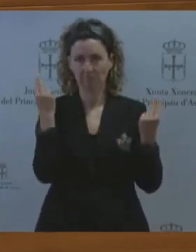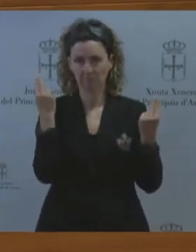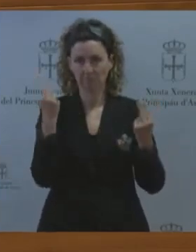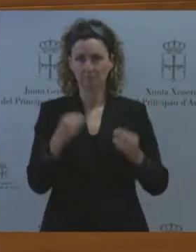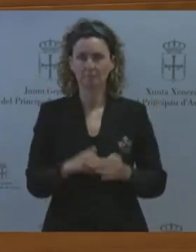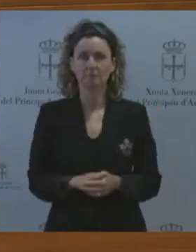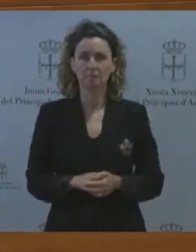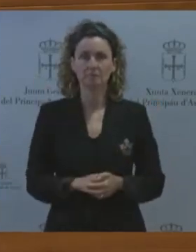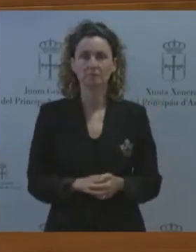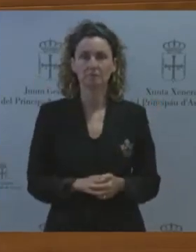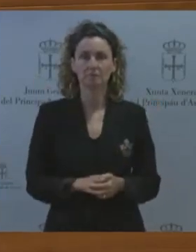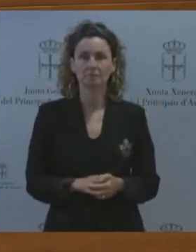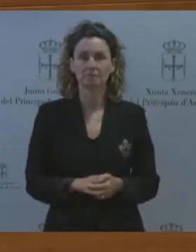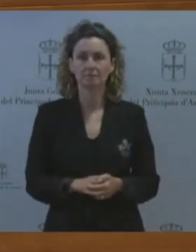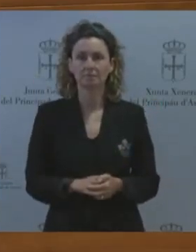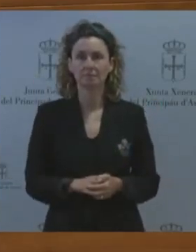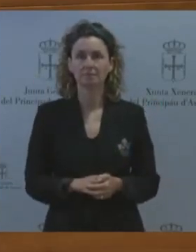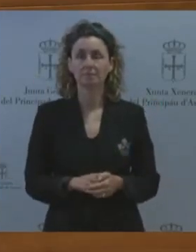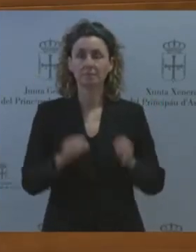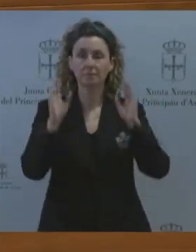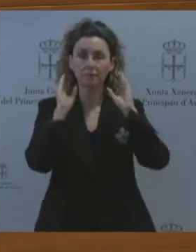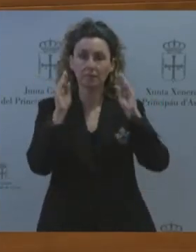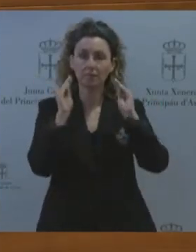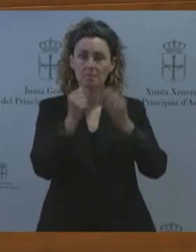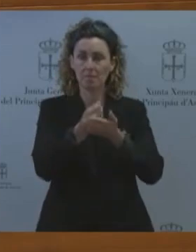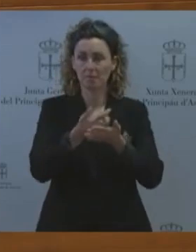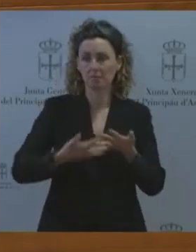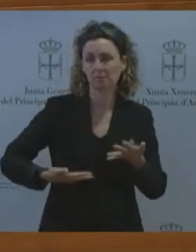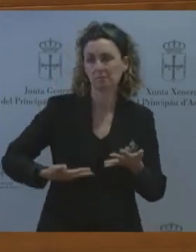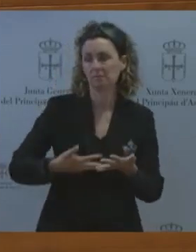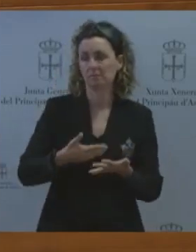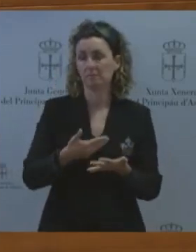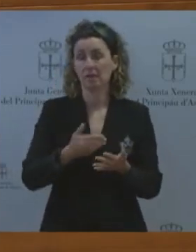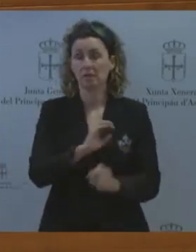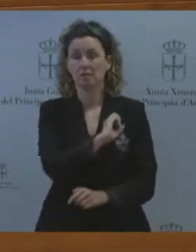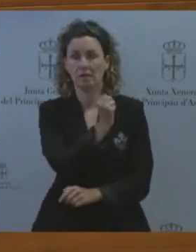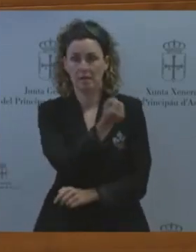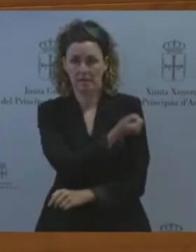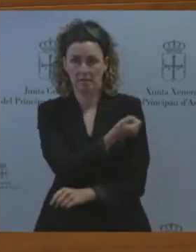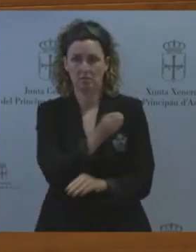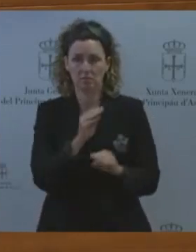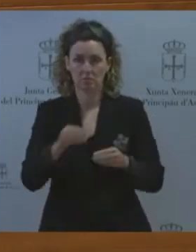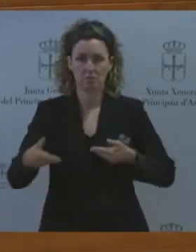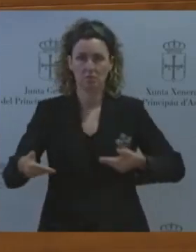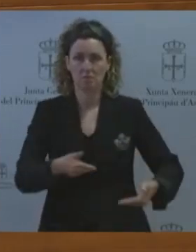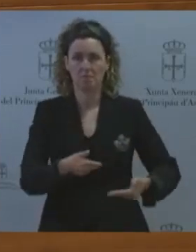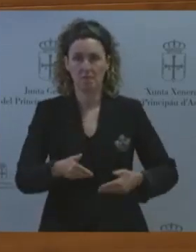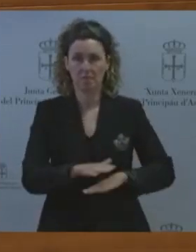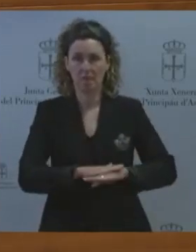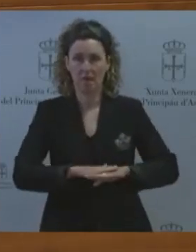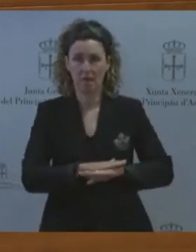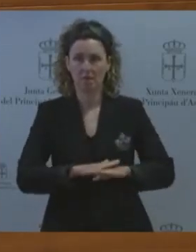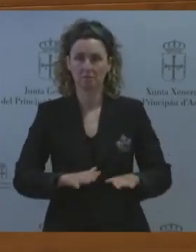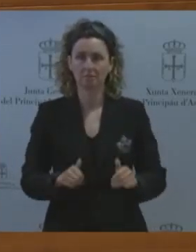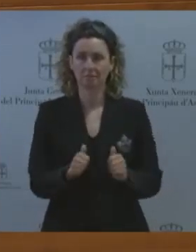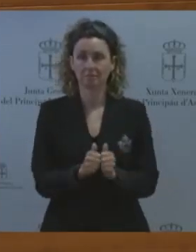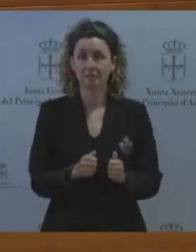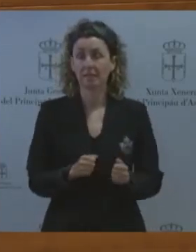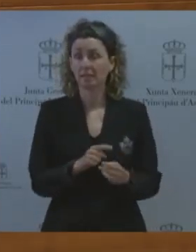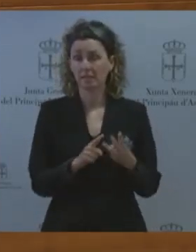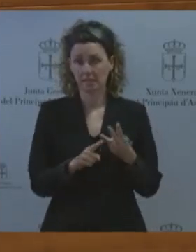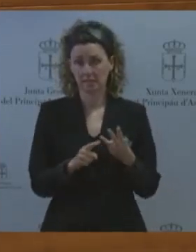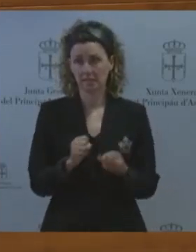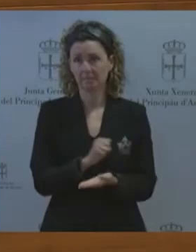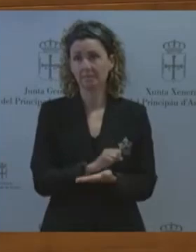listas de espera y registro de demanda asistencial del Principado de Asturias tres garantía de una adecuada dimensión de la